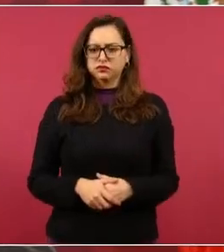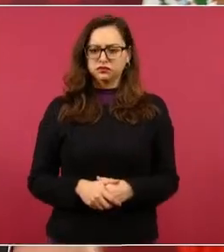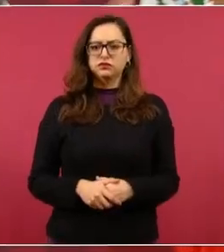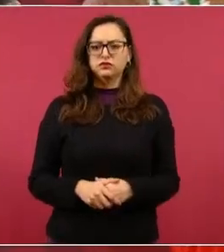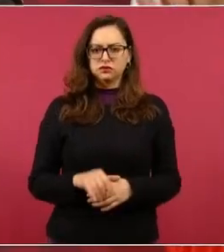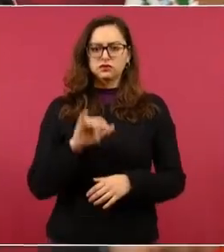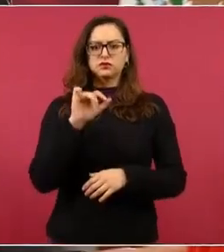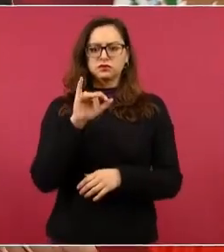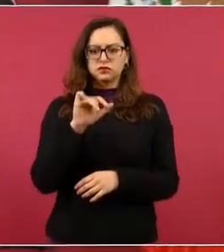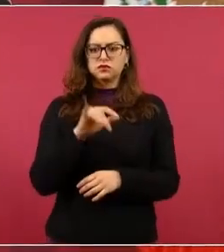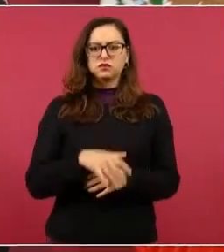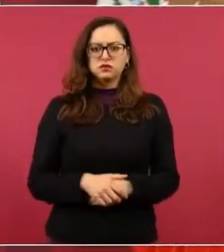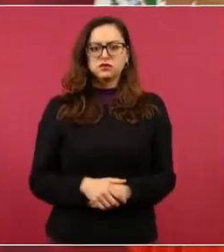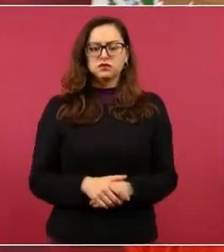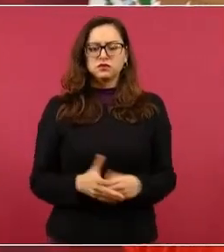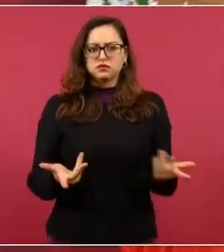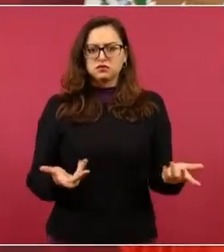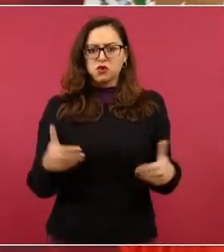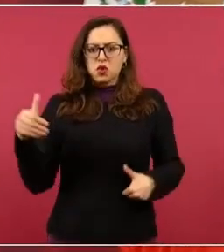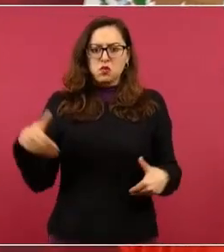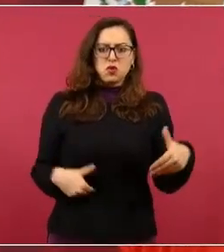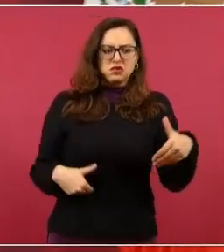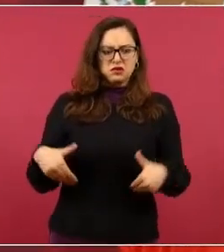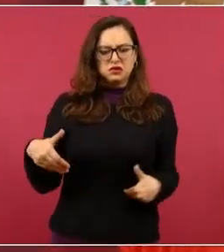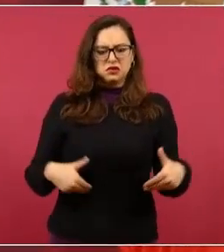¿por qué nos vamos a quedar en nuestra casa?